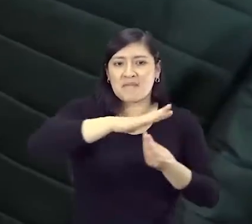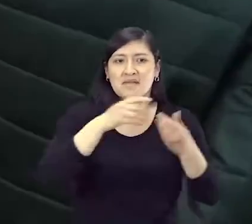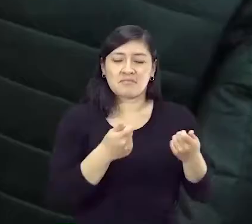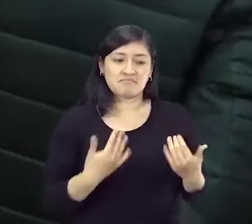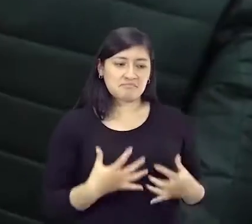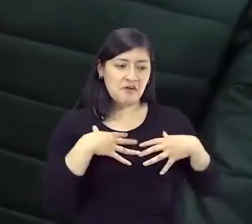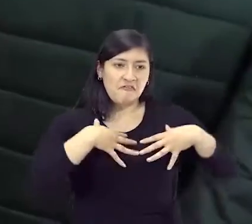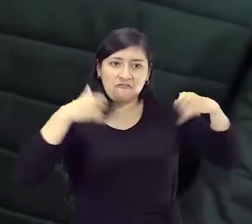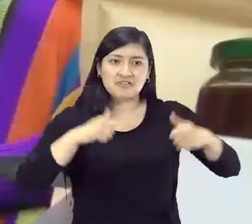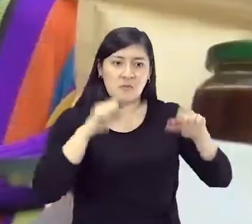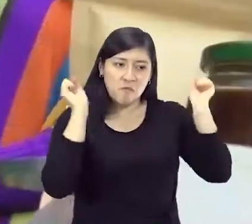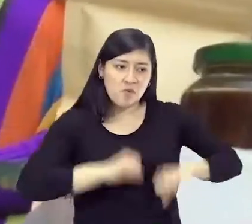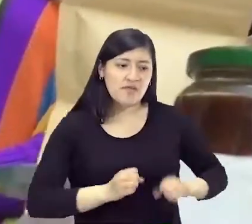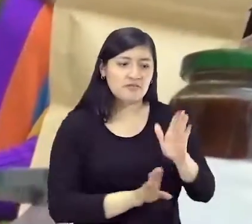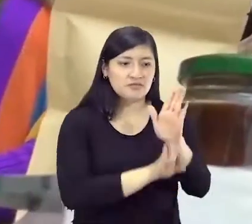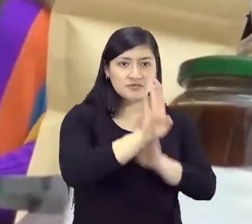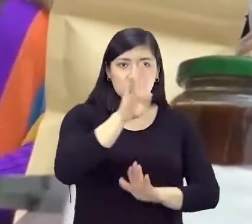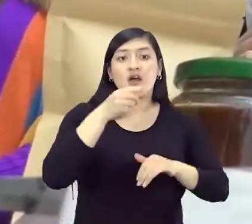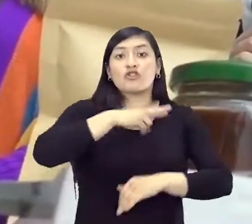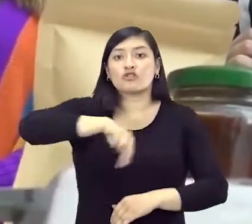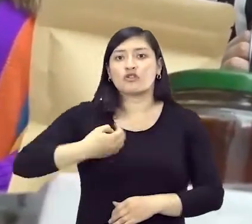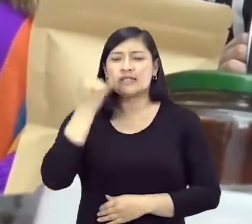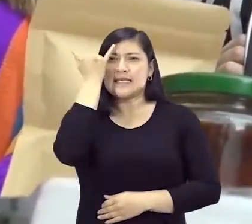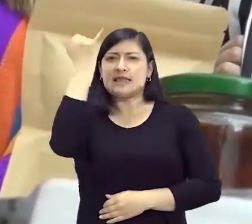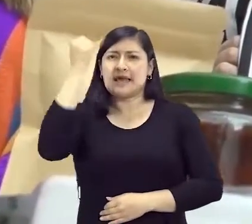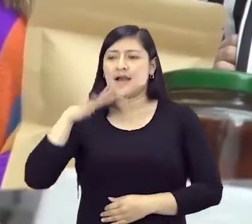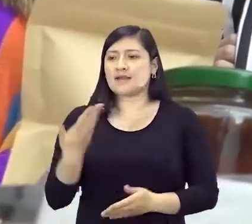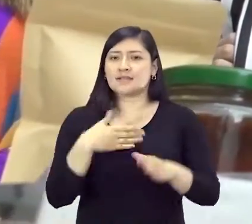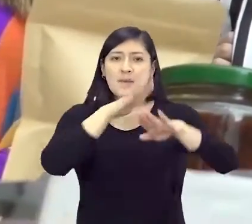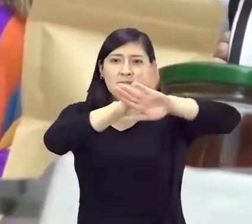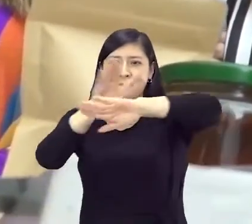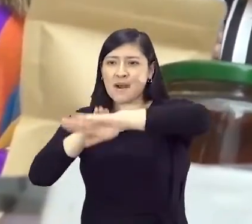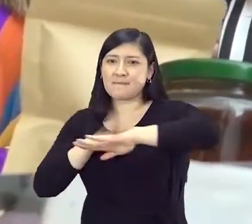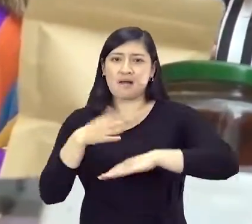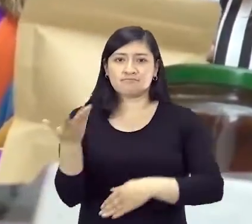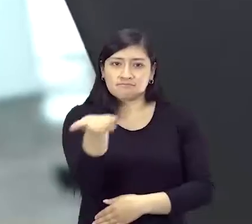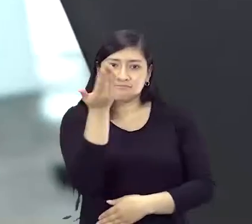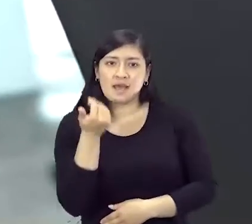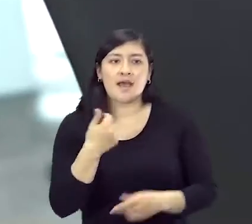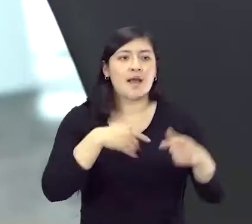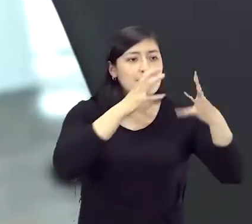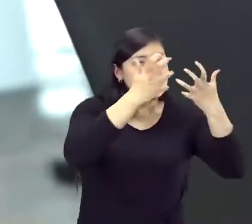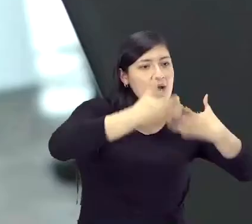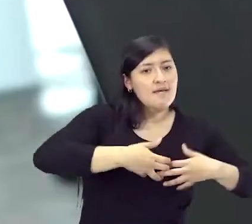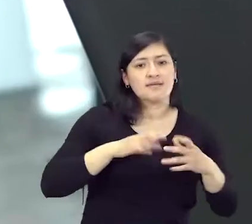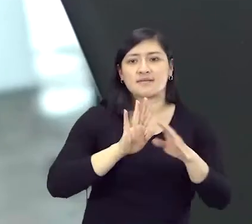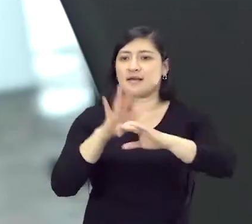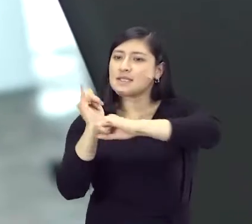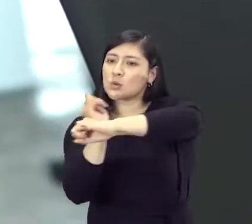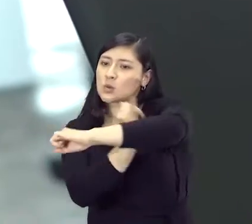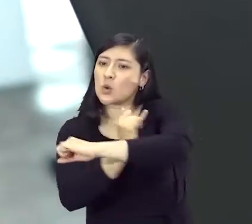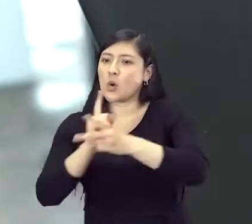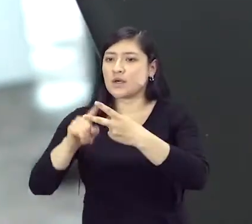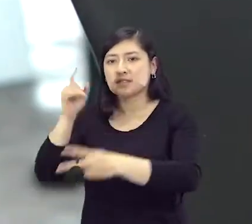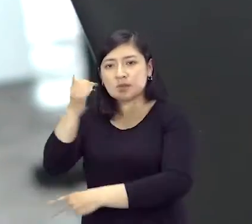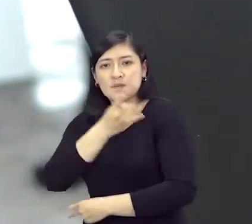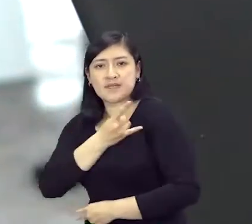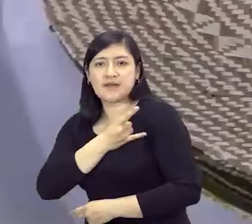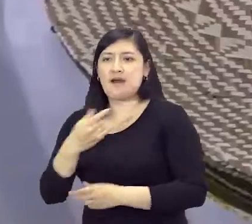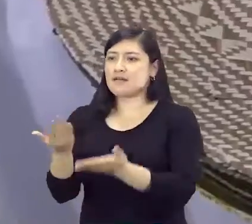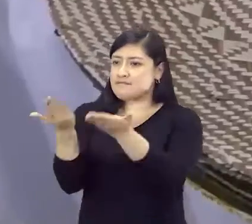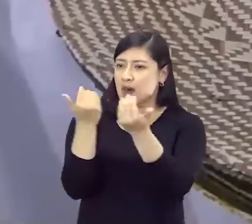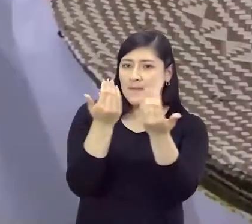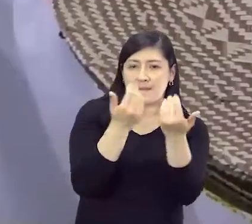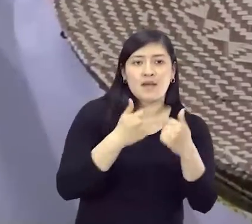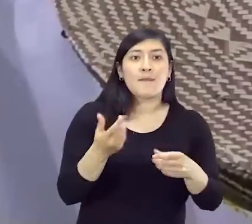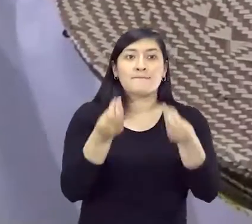es mucho más fuerte el ecosistema de emprendimiento. Lo que estamos buscando justamente con esta iniciativa es eso, es articular a todos los actores como tal, a los empresarios, a las